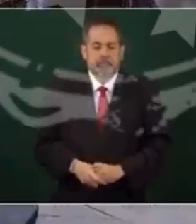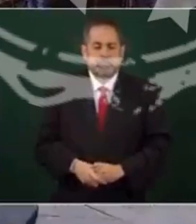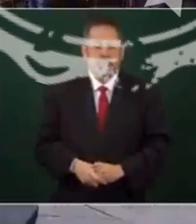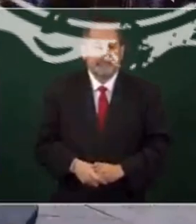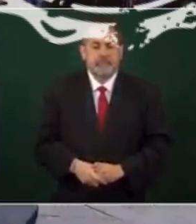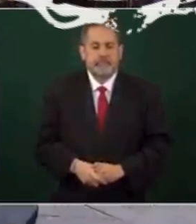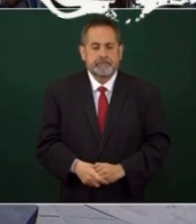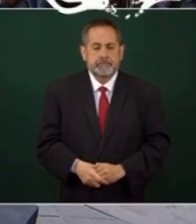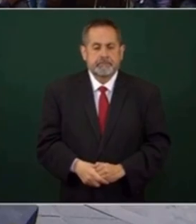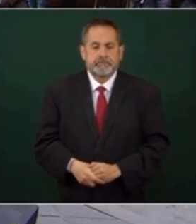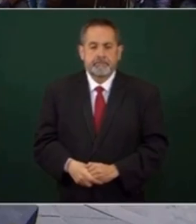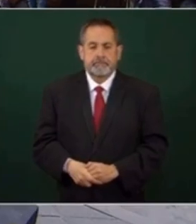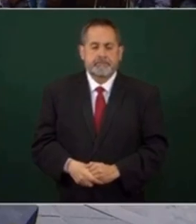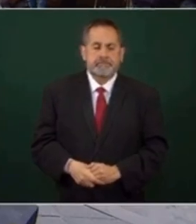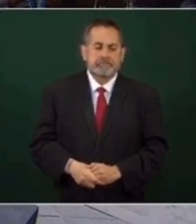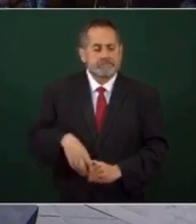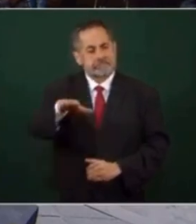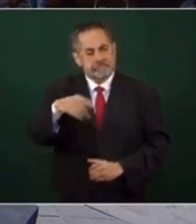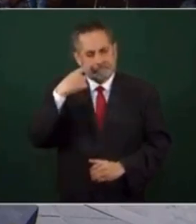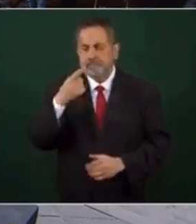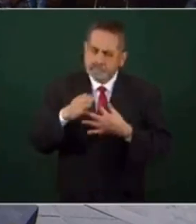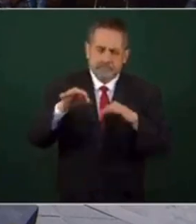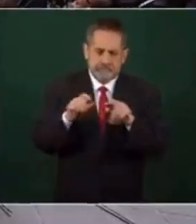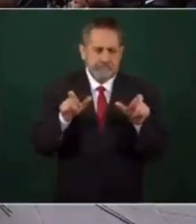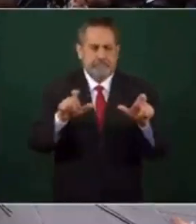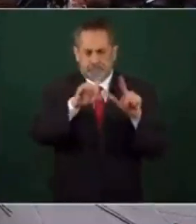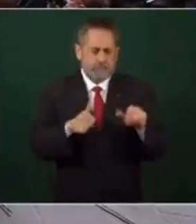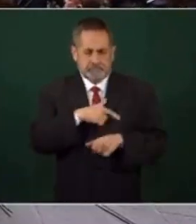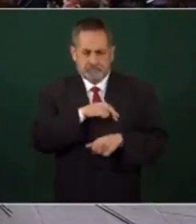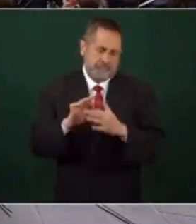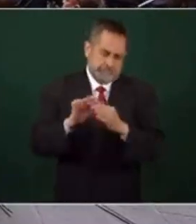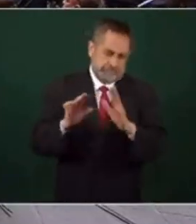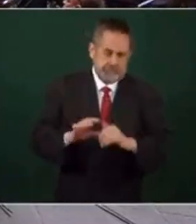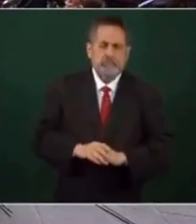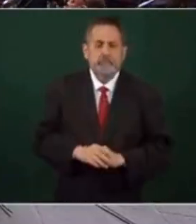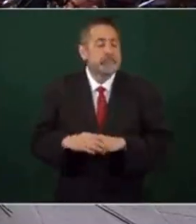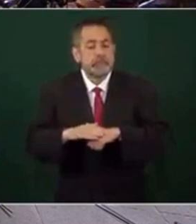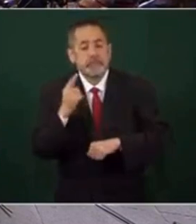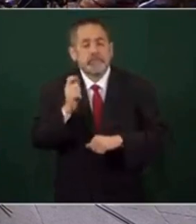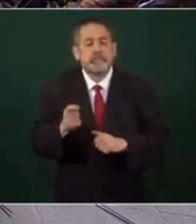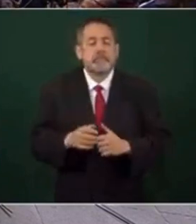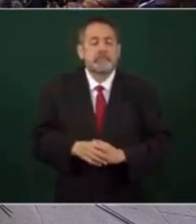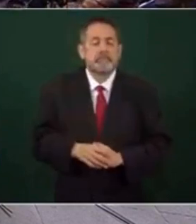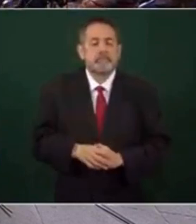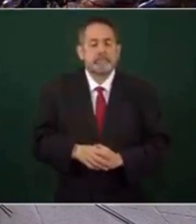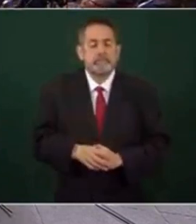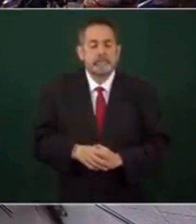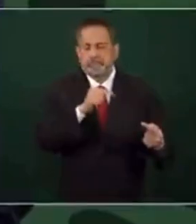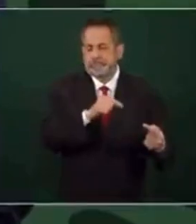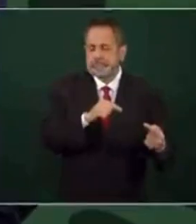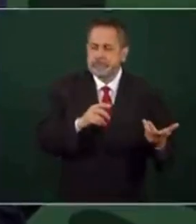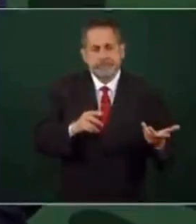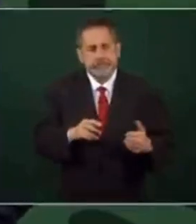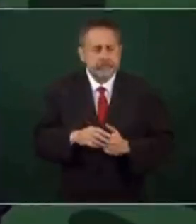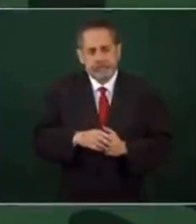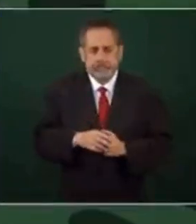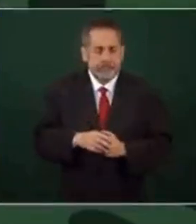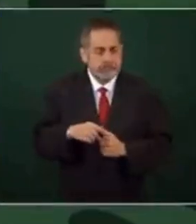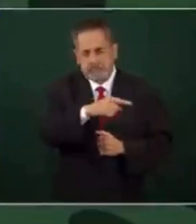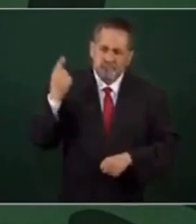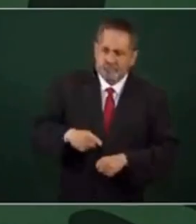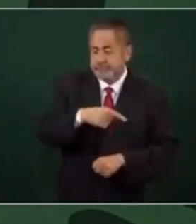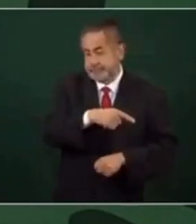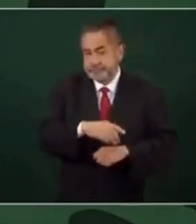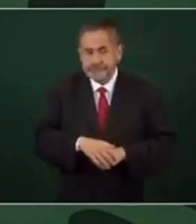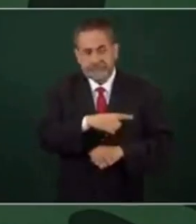Miren, es importante lo de la Guardia, ¿no? Porque los conservadores, que son muy